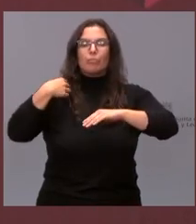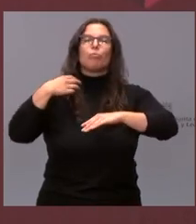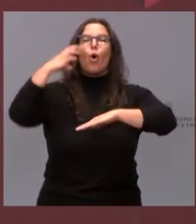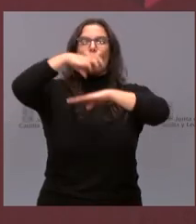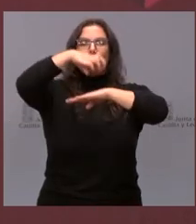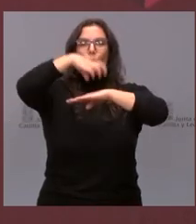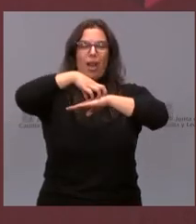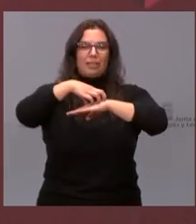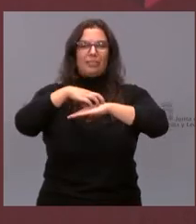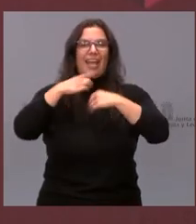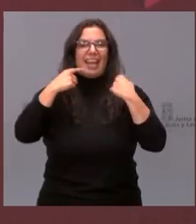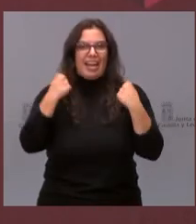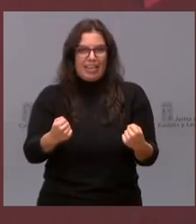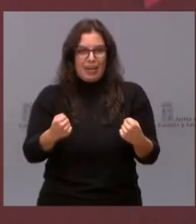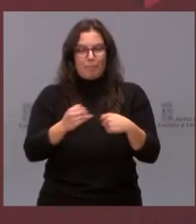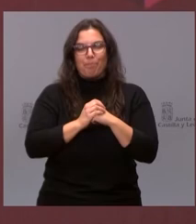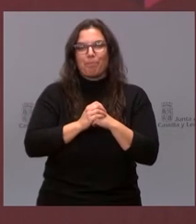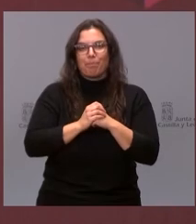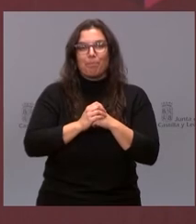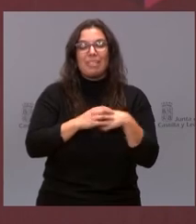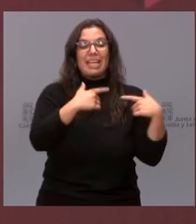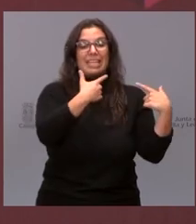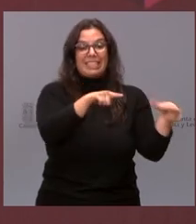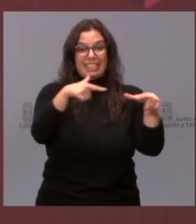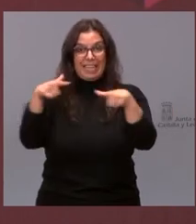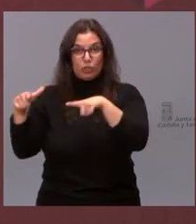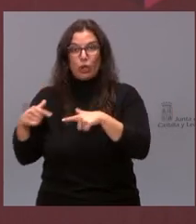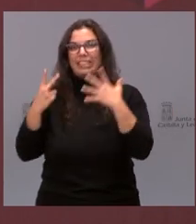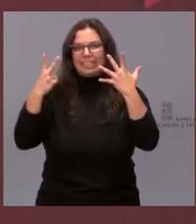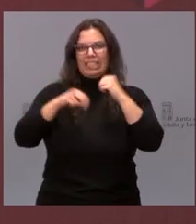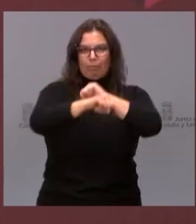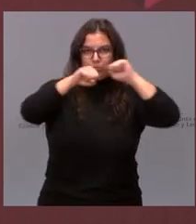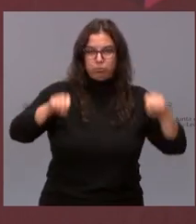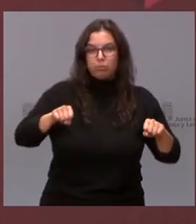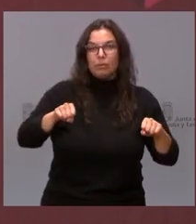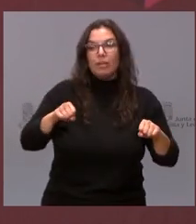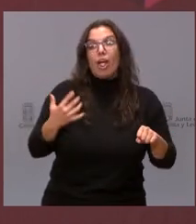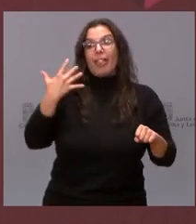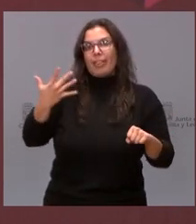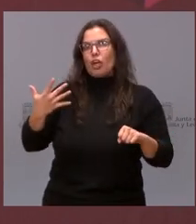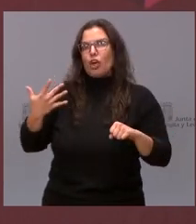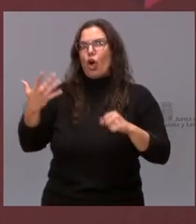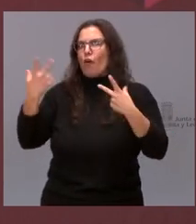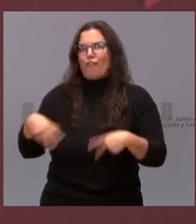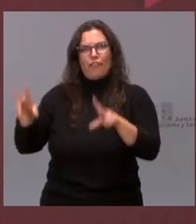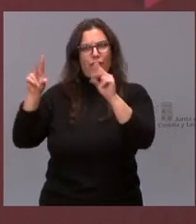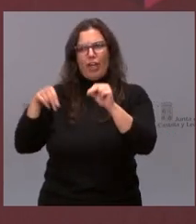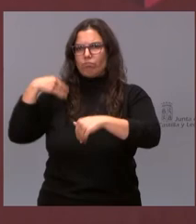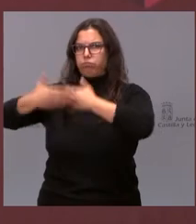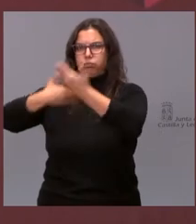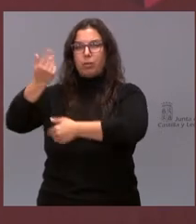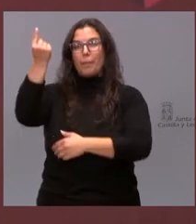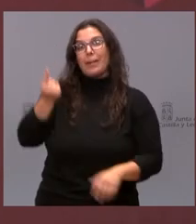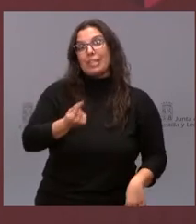Se van a consolidar siete sectores y se finalizarán cinco de ellos, con un presupuesto